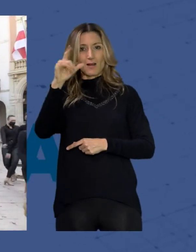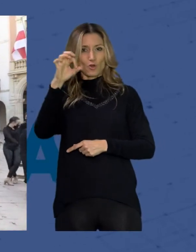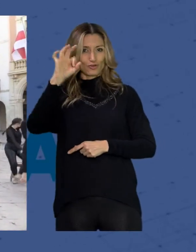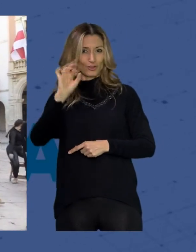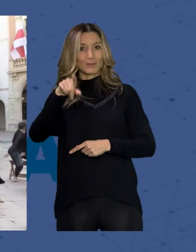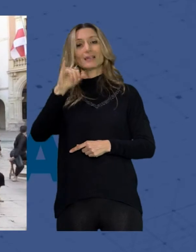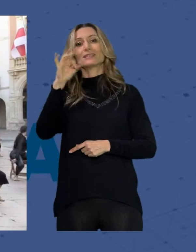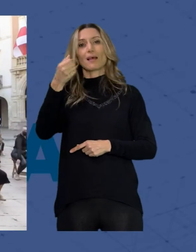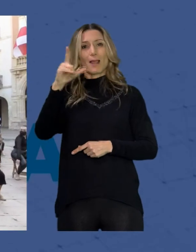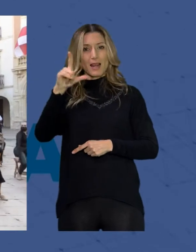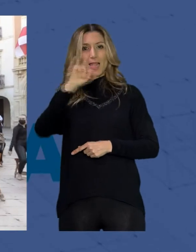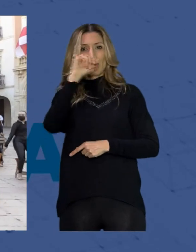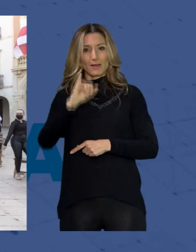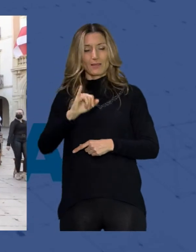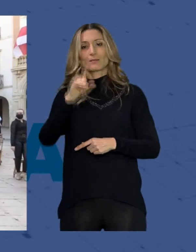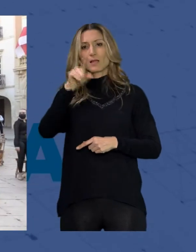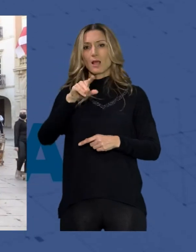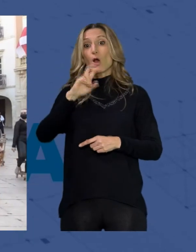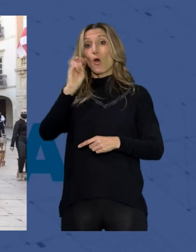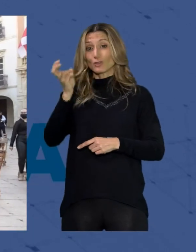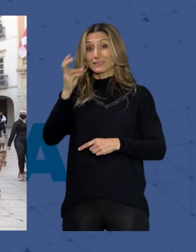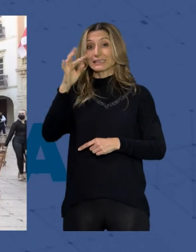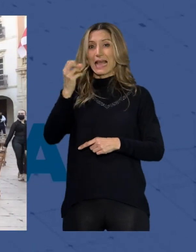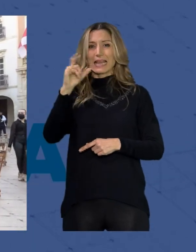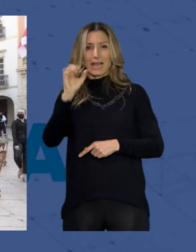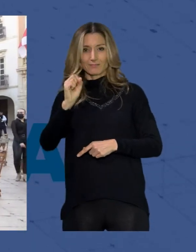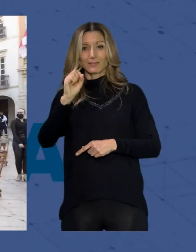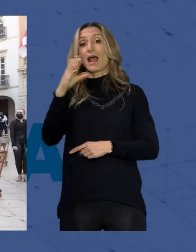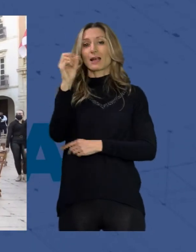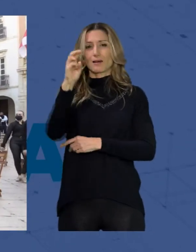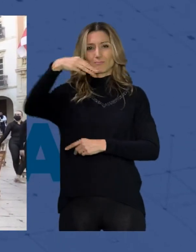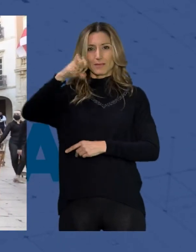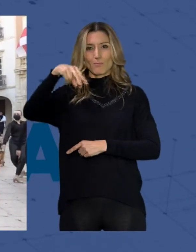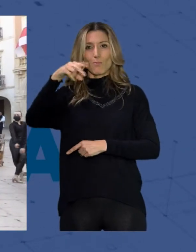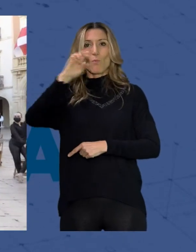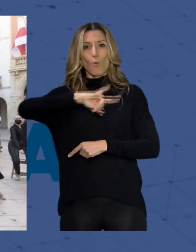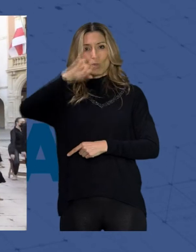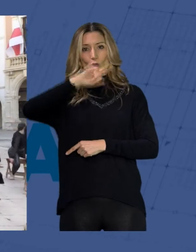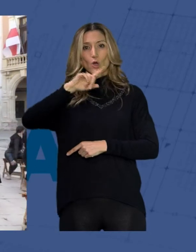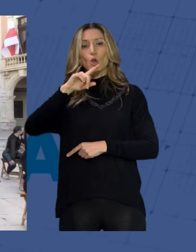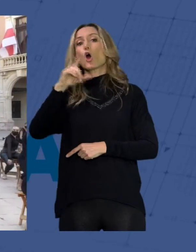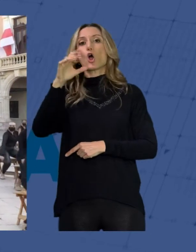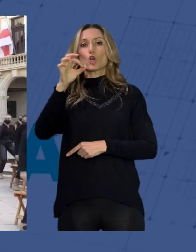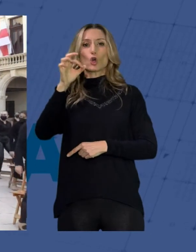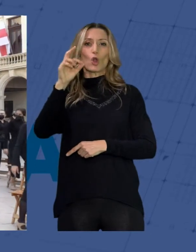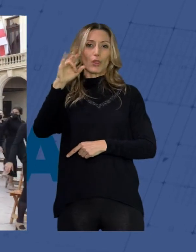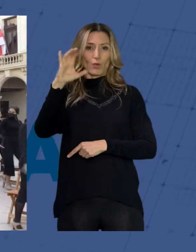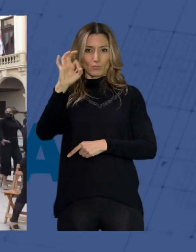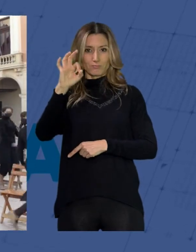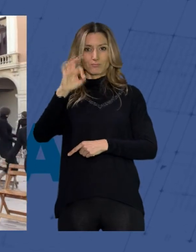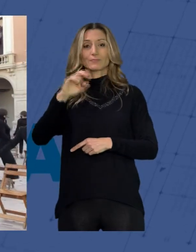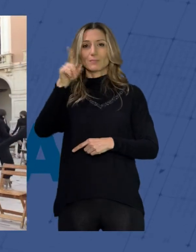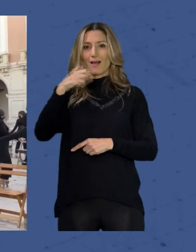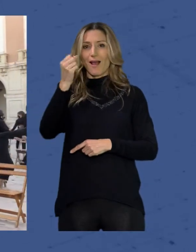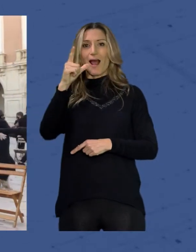Ángeles Carrillo Inca Díaz Maite Beltrán Carmen Moreno Lourdes Sánchez Rocío Garrido y Azahara Herrera